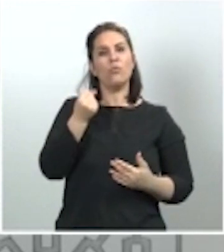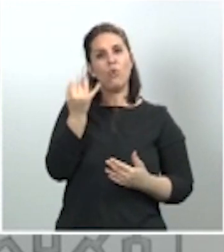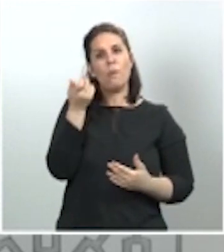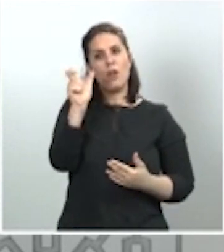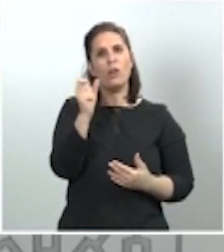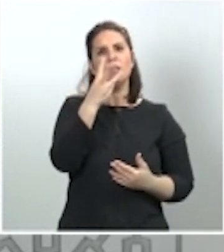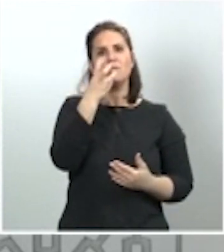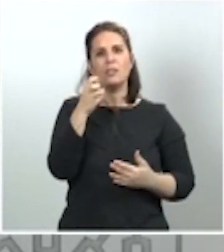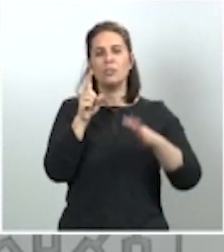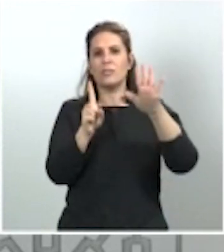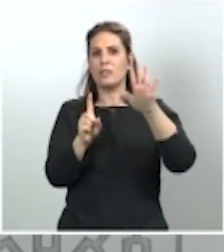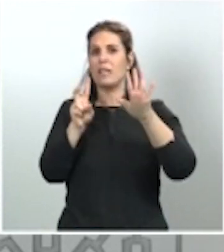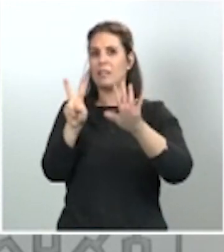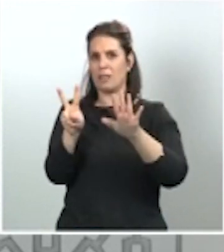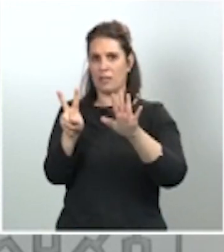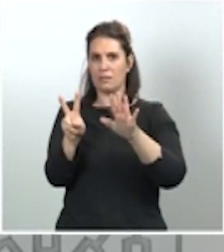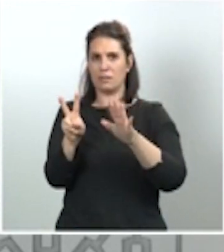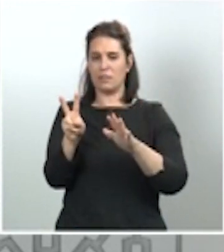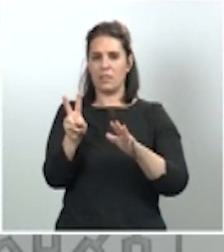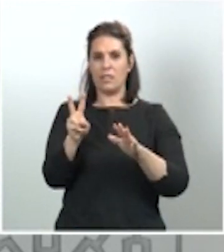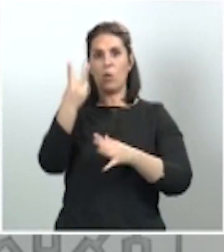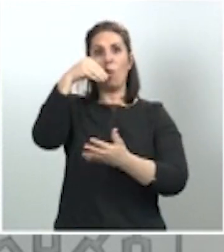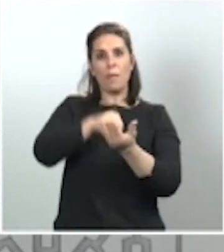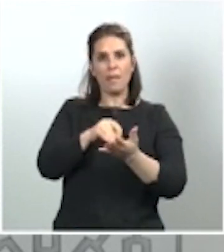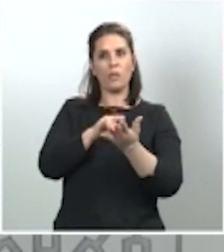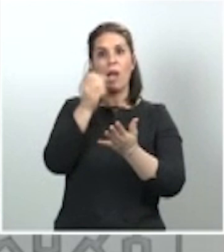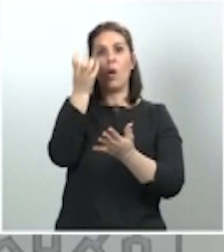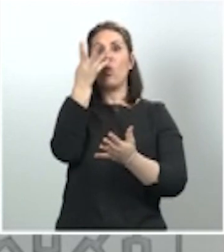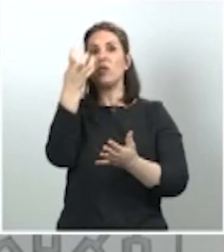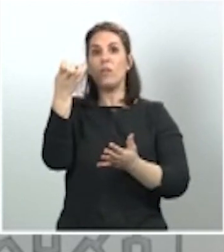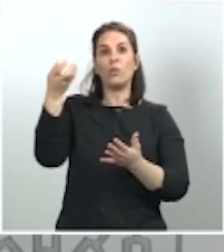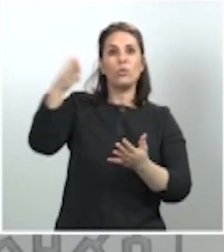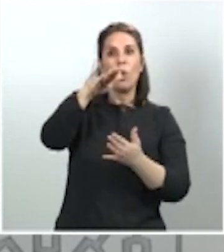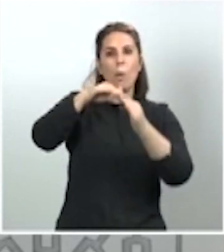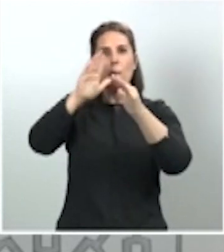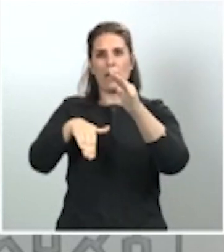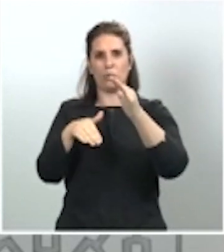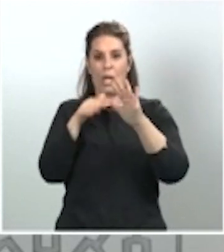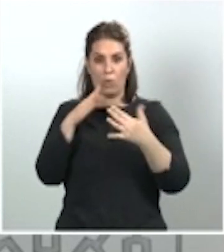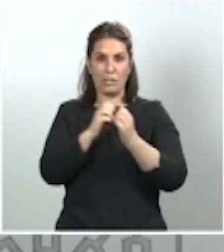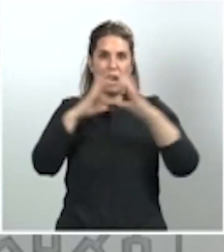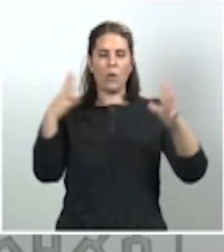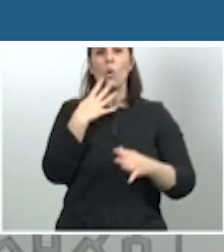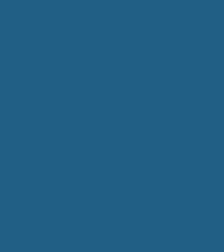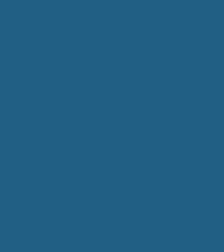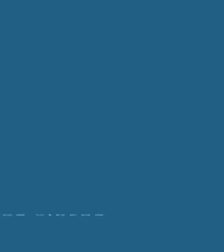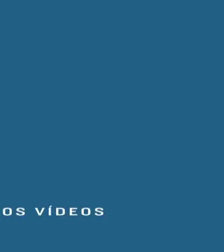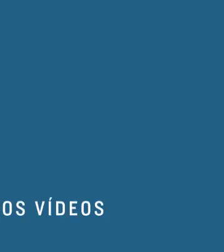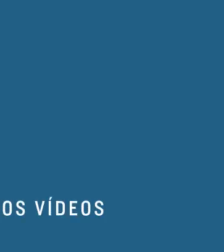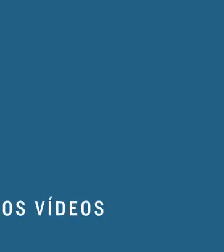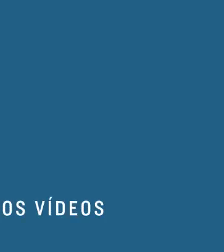segunda vez que lo tenemos por debajo de los 400 y ahora es claramente menos de 400 porque la vez anterior fueron 399.